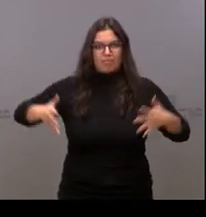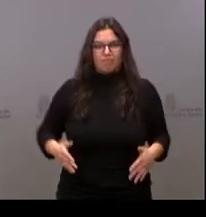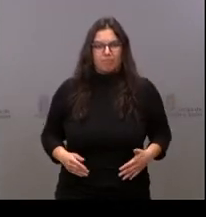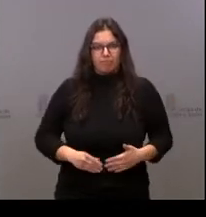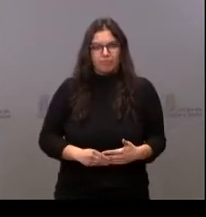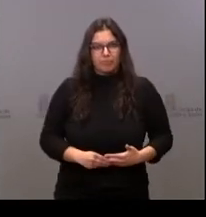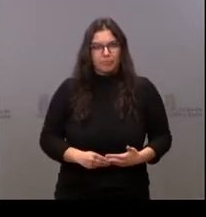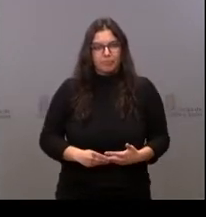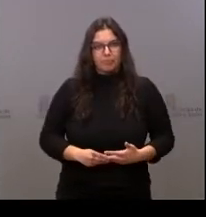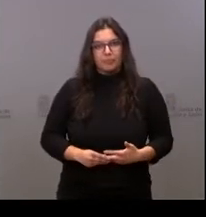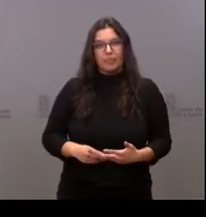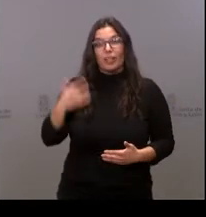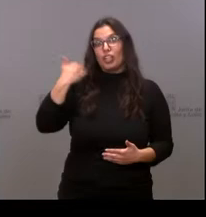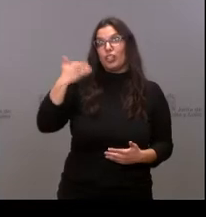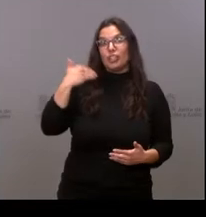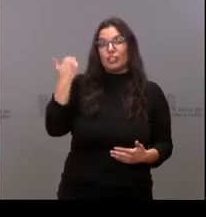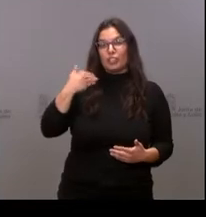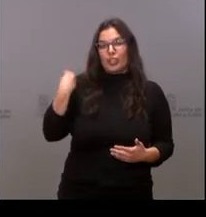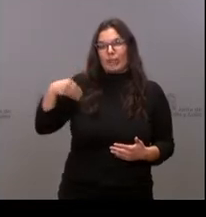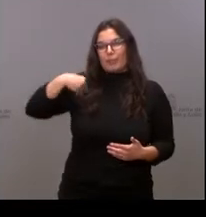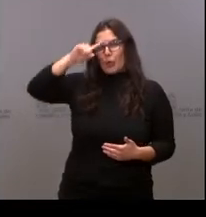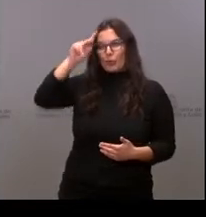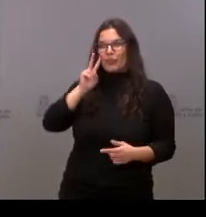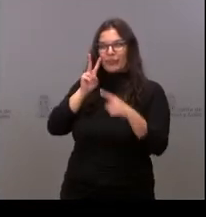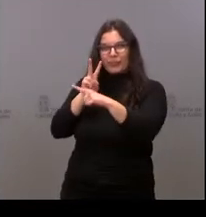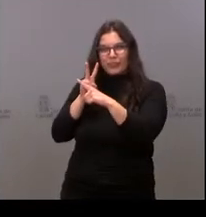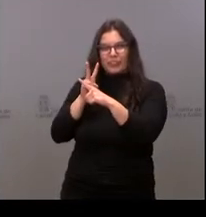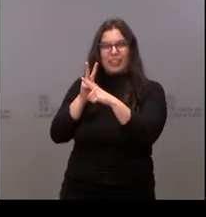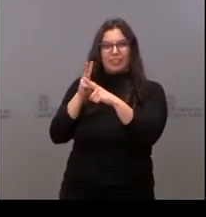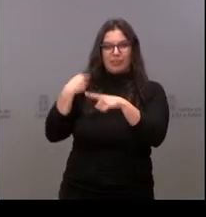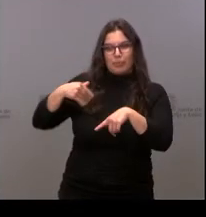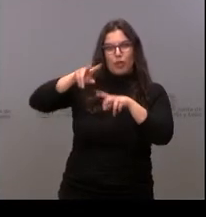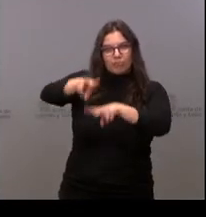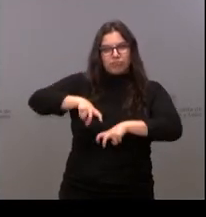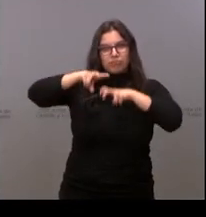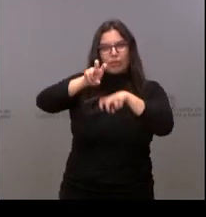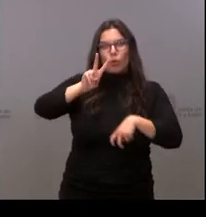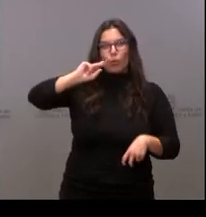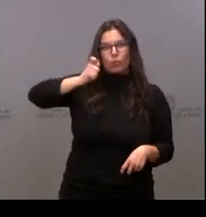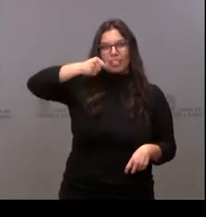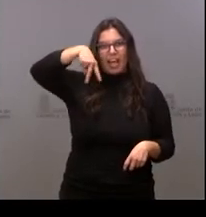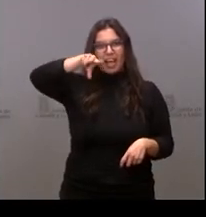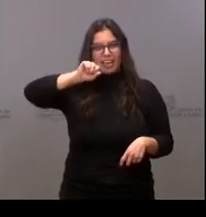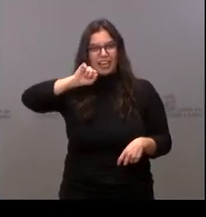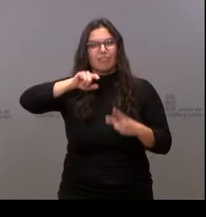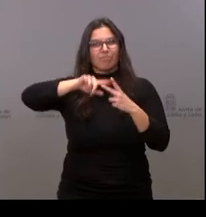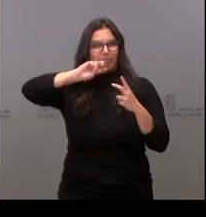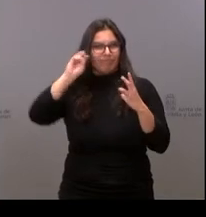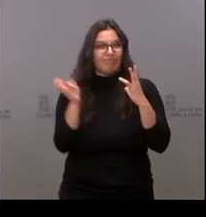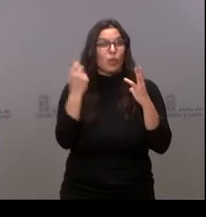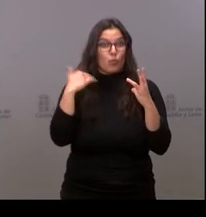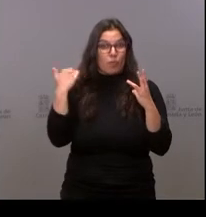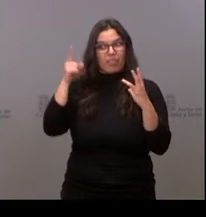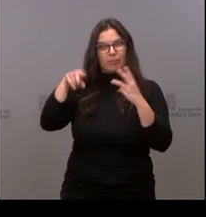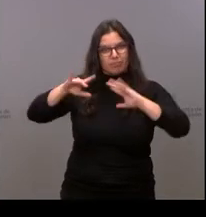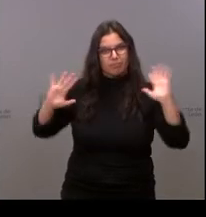Abriendo la Soria más que el tíbera con los yacimientos de Uxama, Tiermes y Numancia. Mejorando la